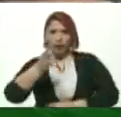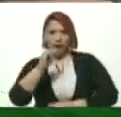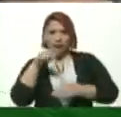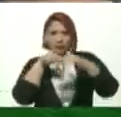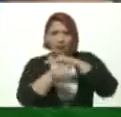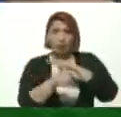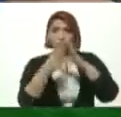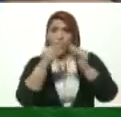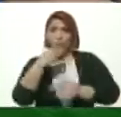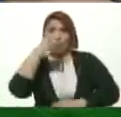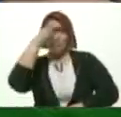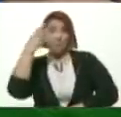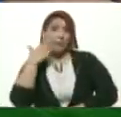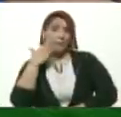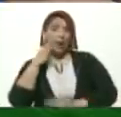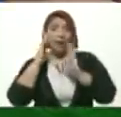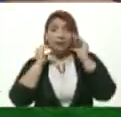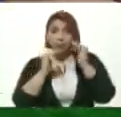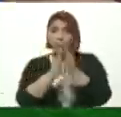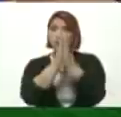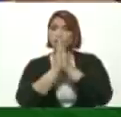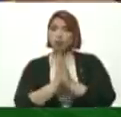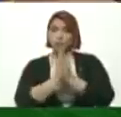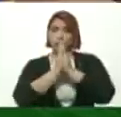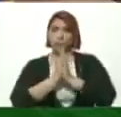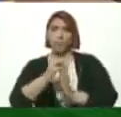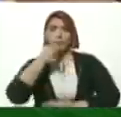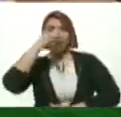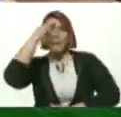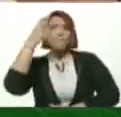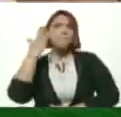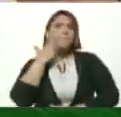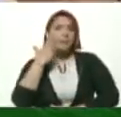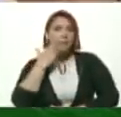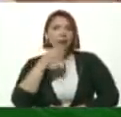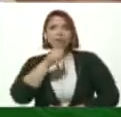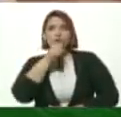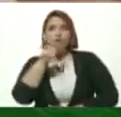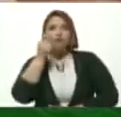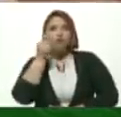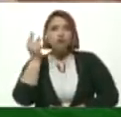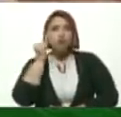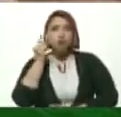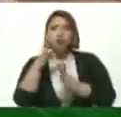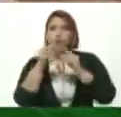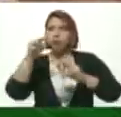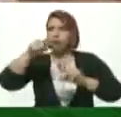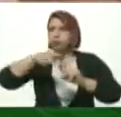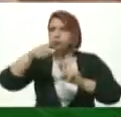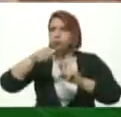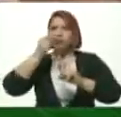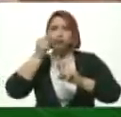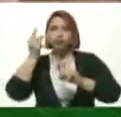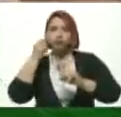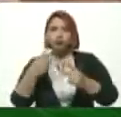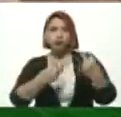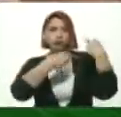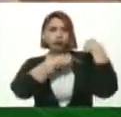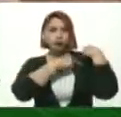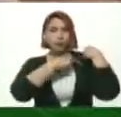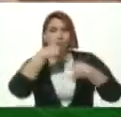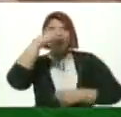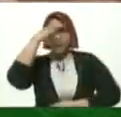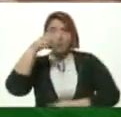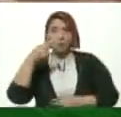todos Los padres Y madres Atención Padres Madres Abuelas Abuelos Tíos Tías Representantes